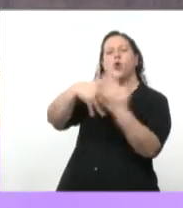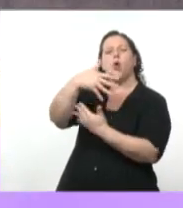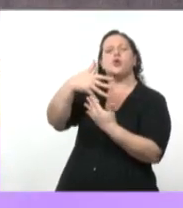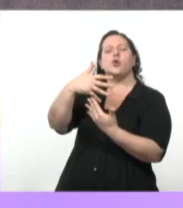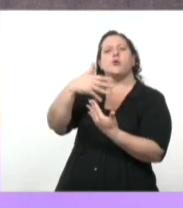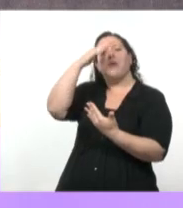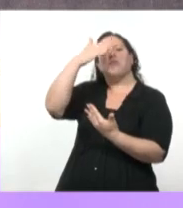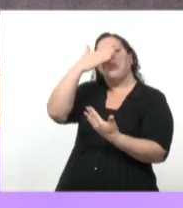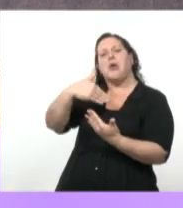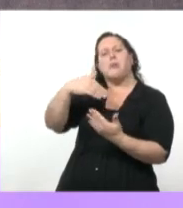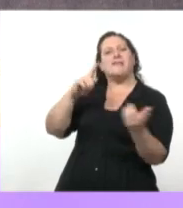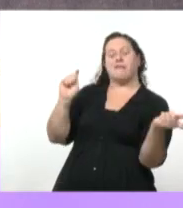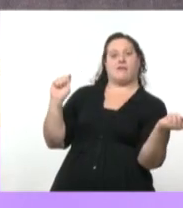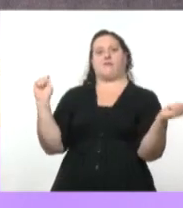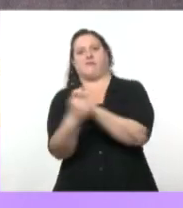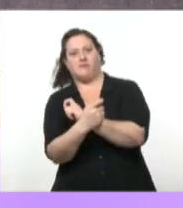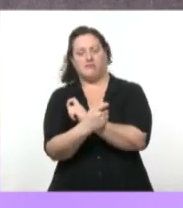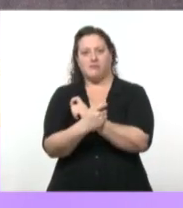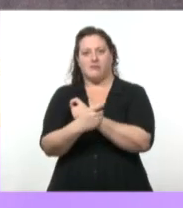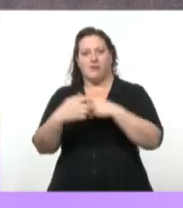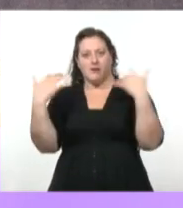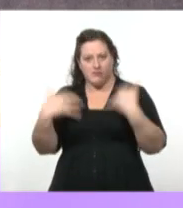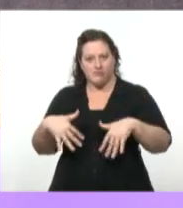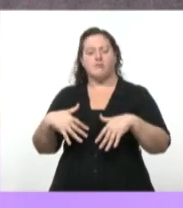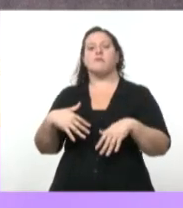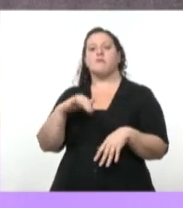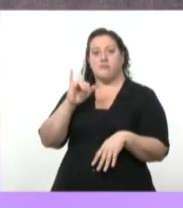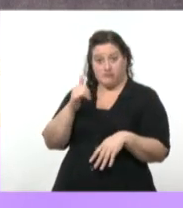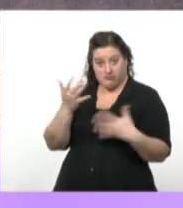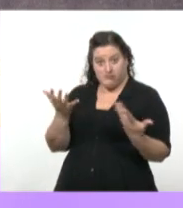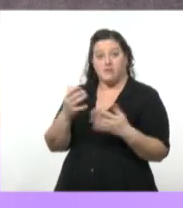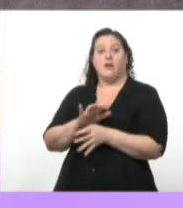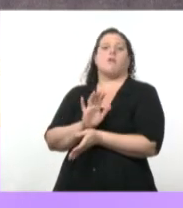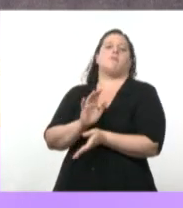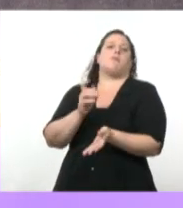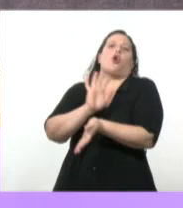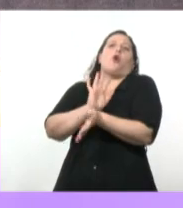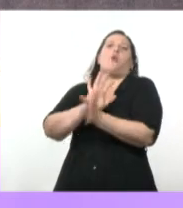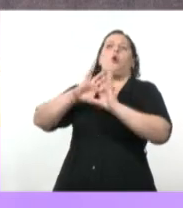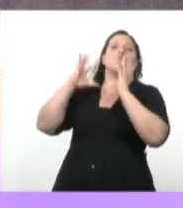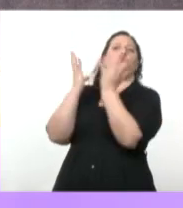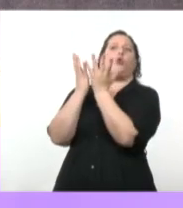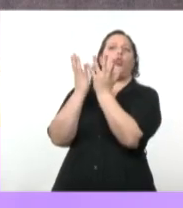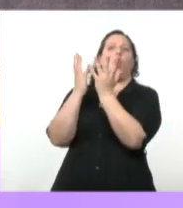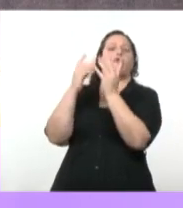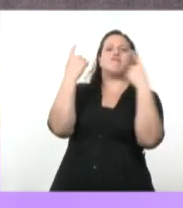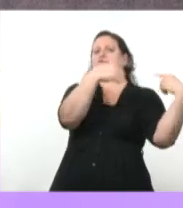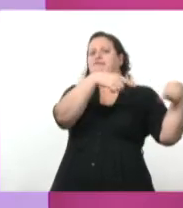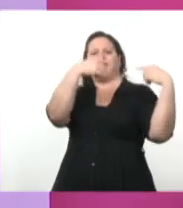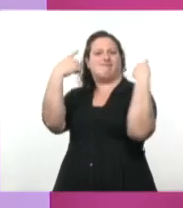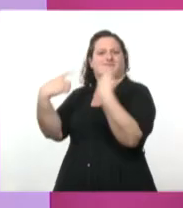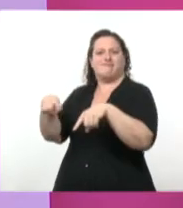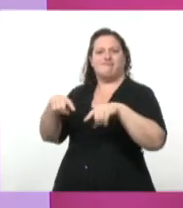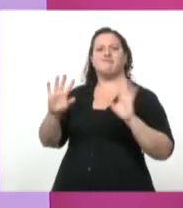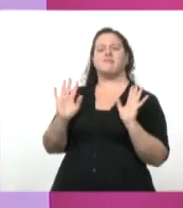y que esa interrupción da lugar a un mundo nuevo. Por ejemplo, las revoluciones comunistas siempre hablan del hombre nuevo, del mundo nuevo. Todas